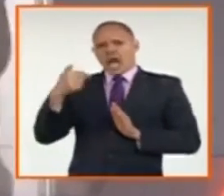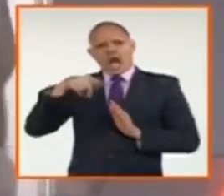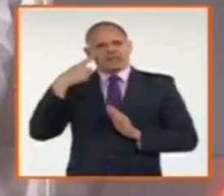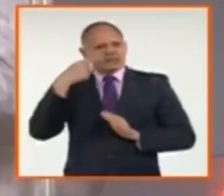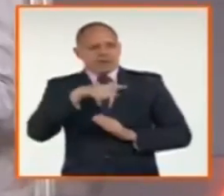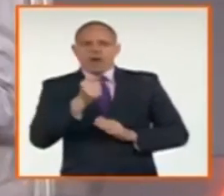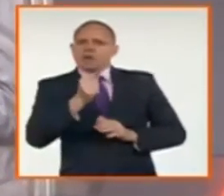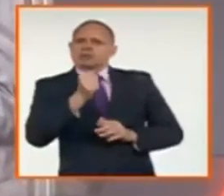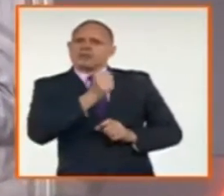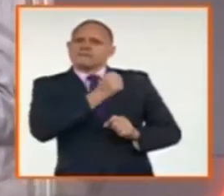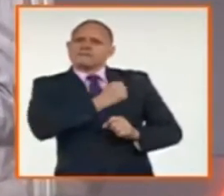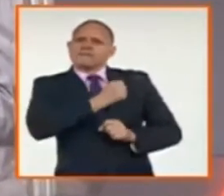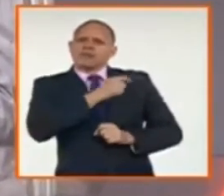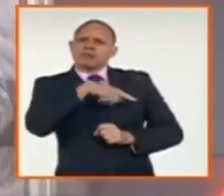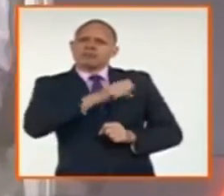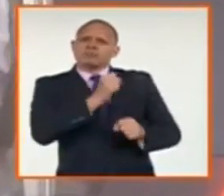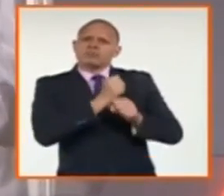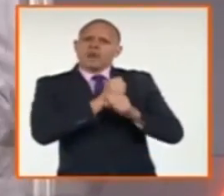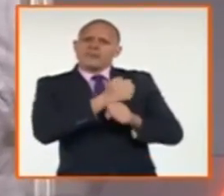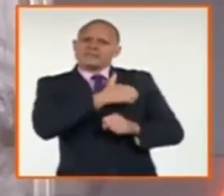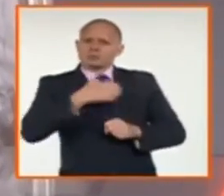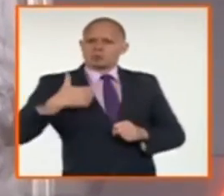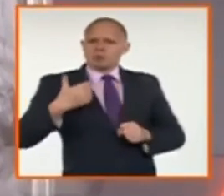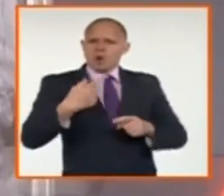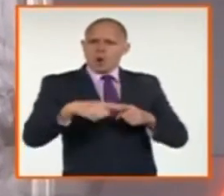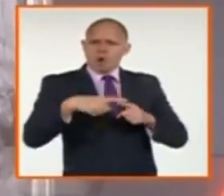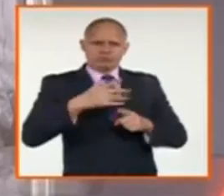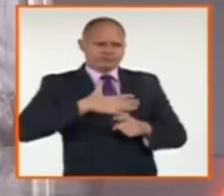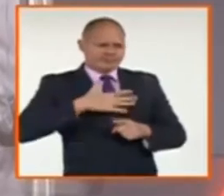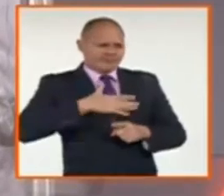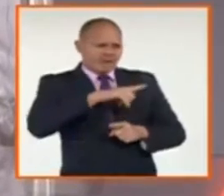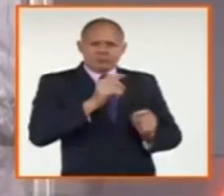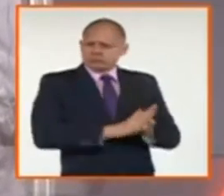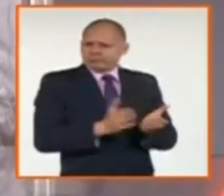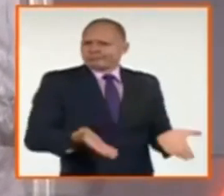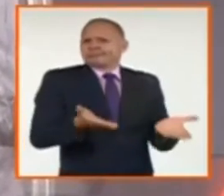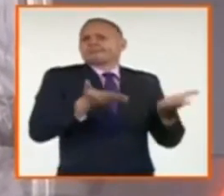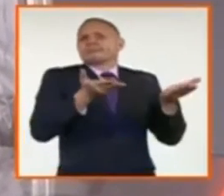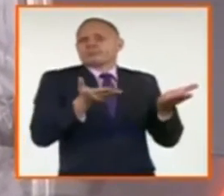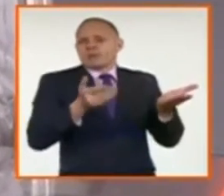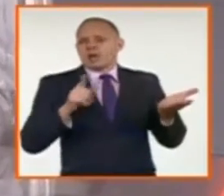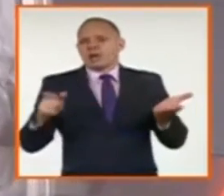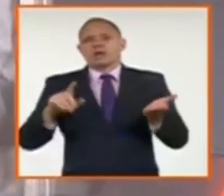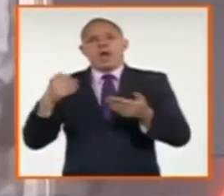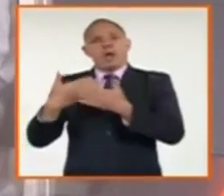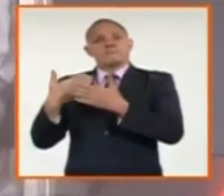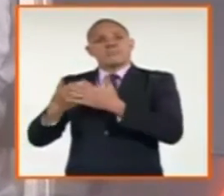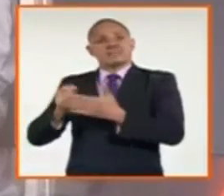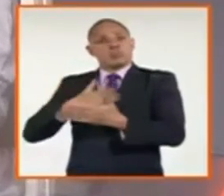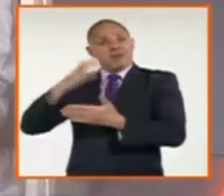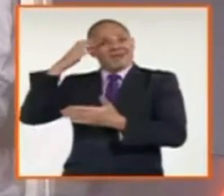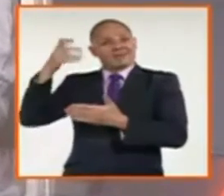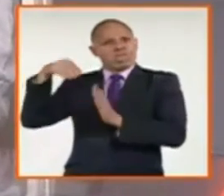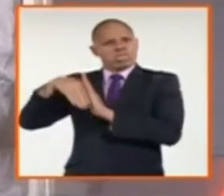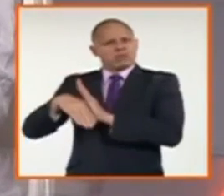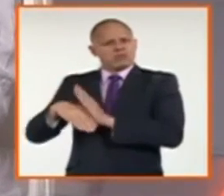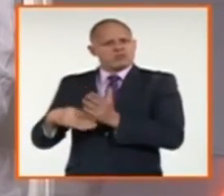que además es voluntad del gobierno, como se ha dicho, continuar desarrollando. Aún así en este contexto nosotros queremos significar